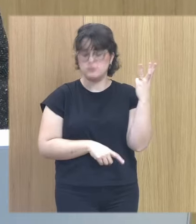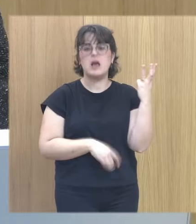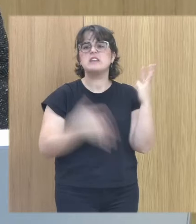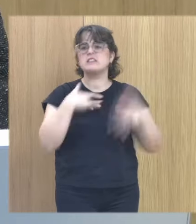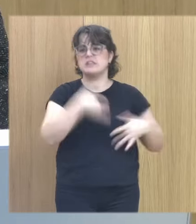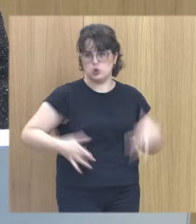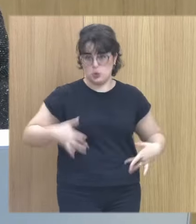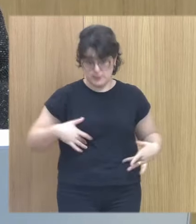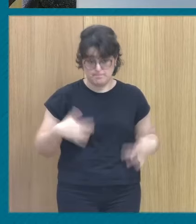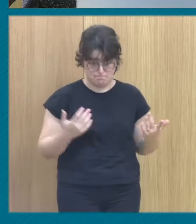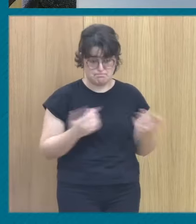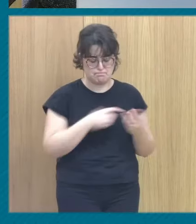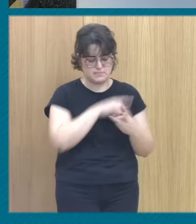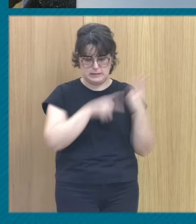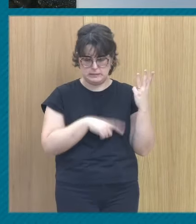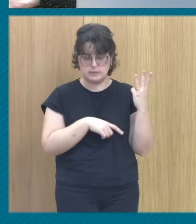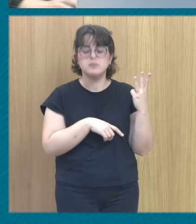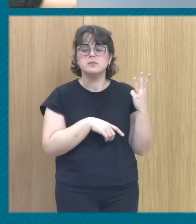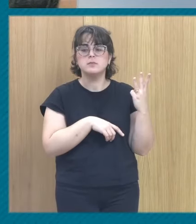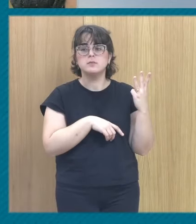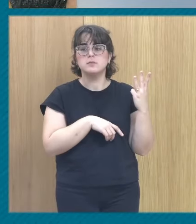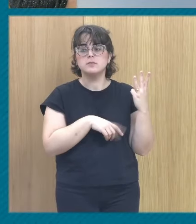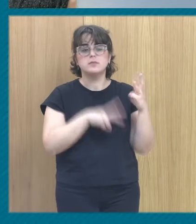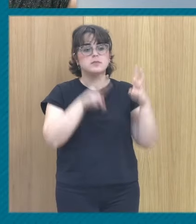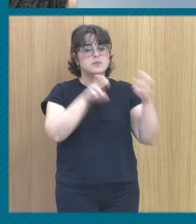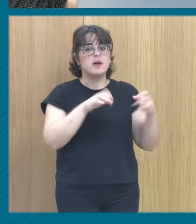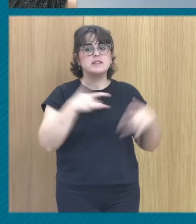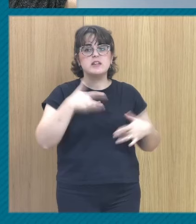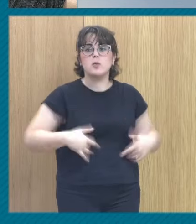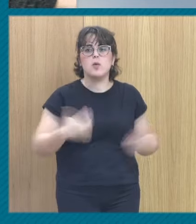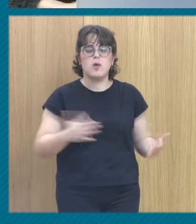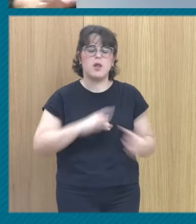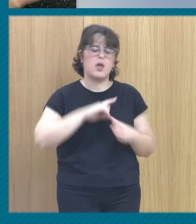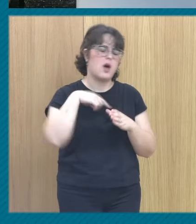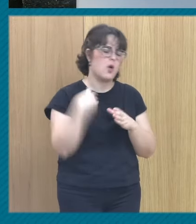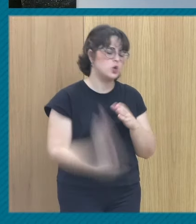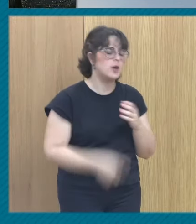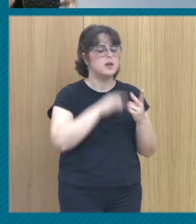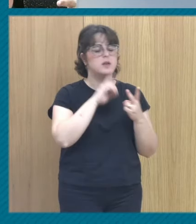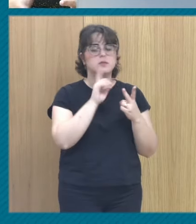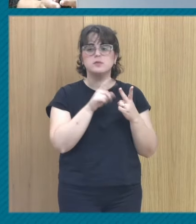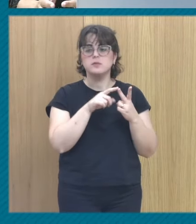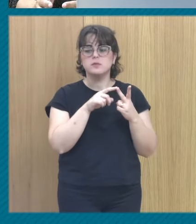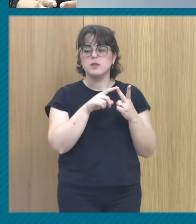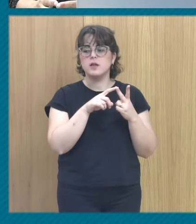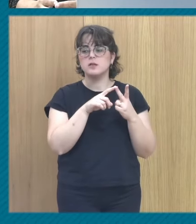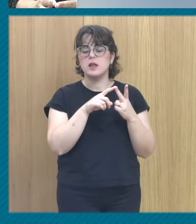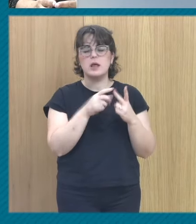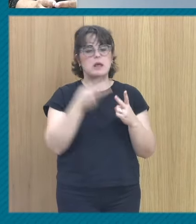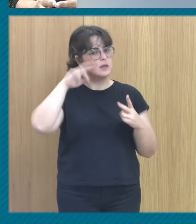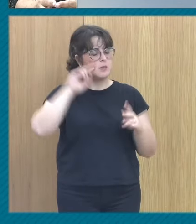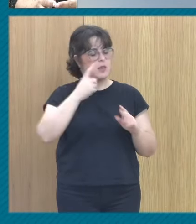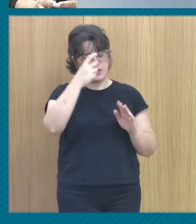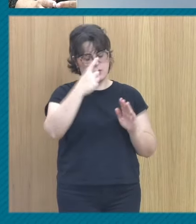sintomatología hay una sintomatología que tiene que ver con el agotamiento y una sintomatología que tiene que ver con la reexperimentación